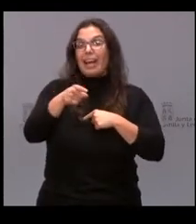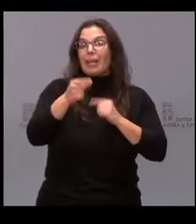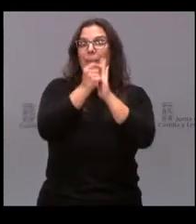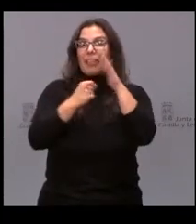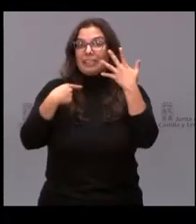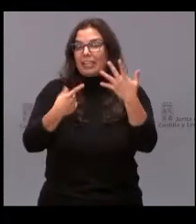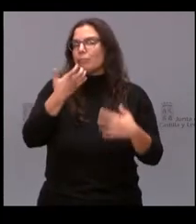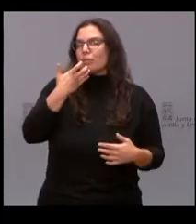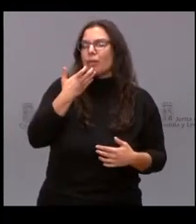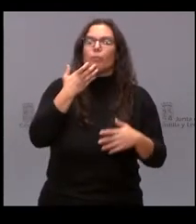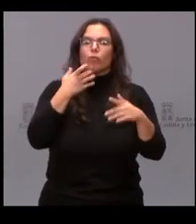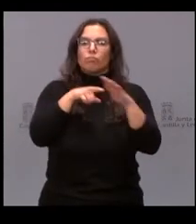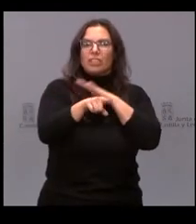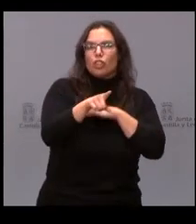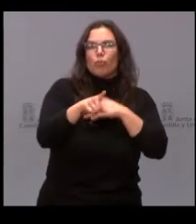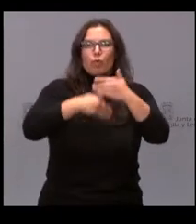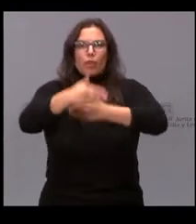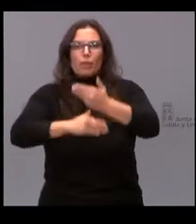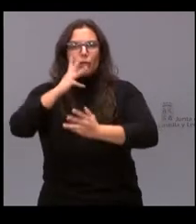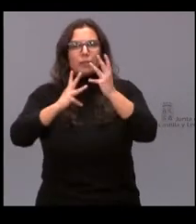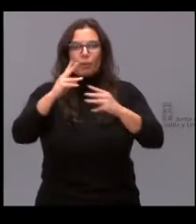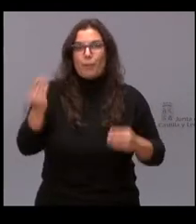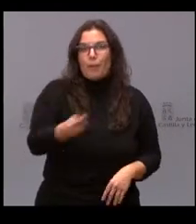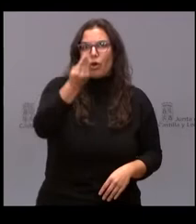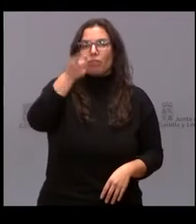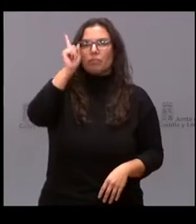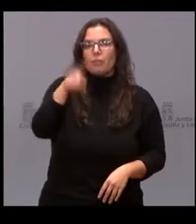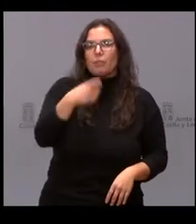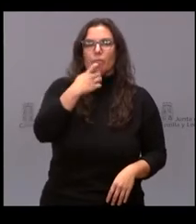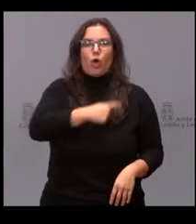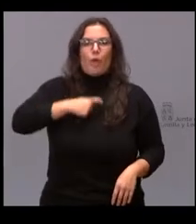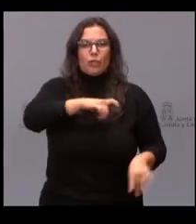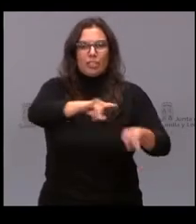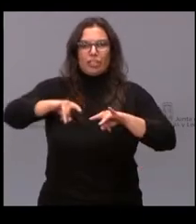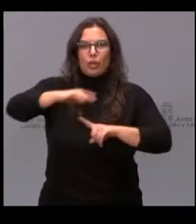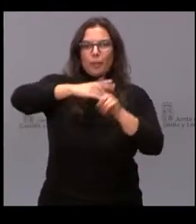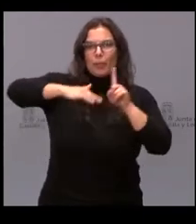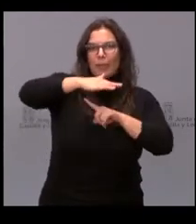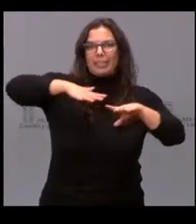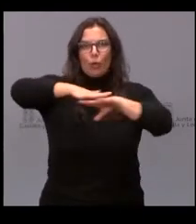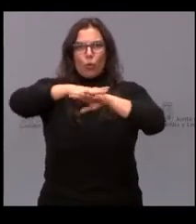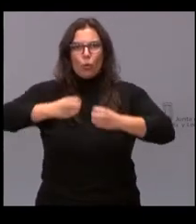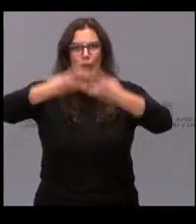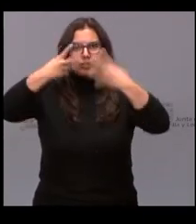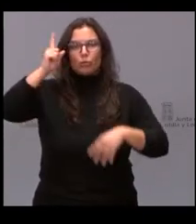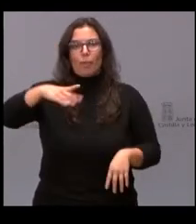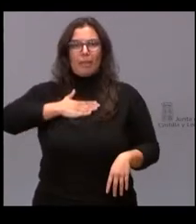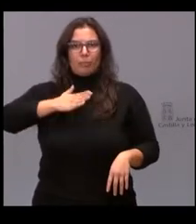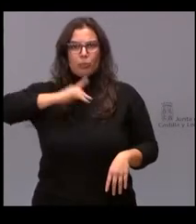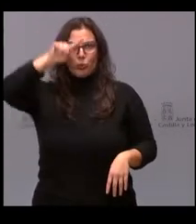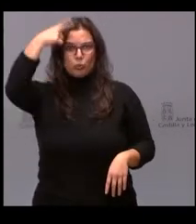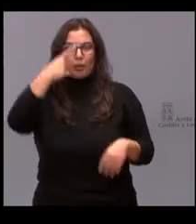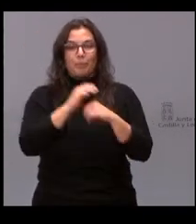de la tramitación de procedimientos administrativos, como las comisiones territoriales de medioambiente y urbanismo o patrimonio cultural,